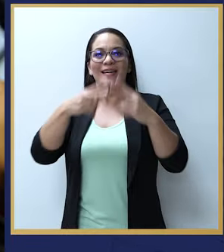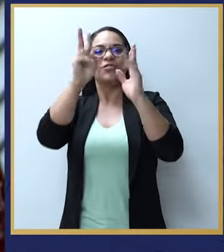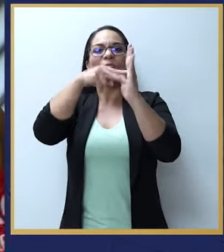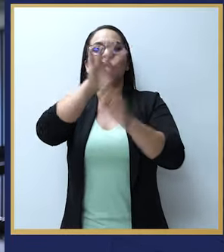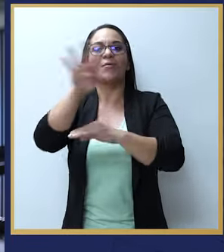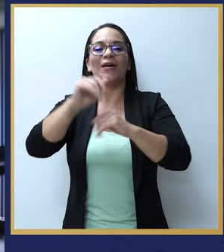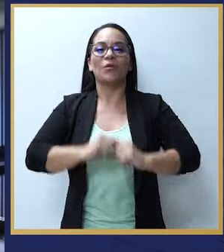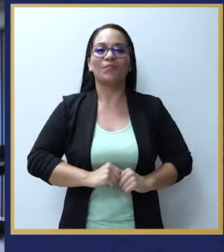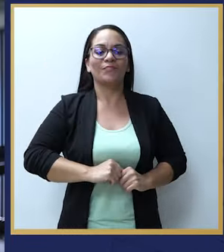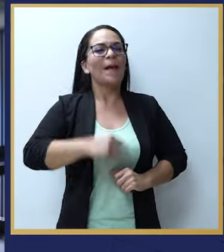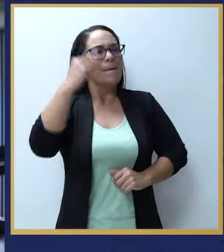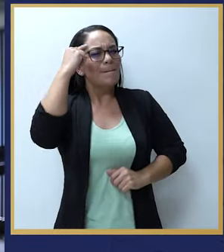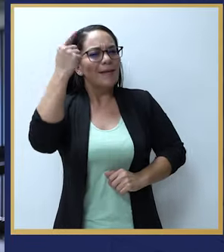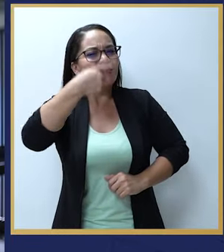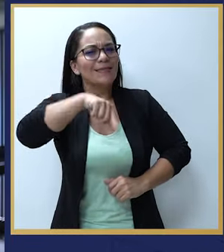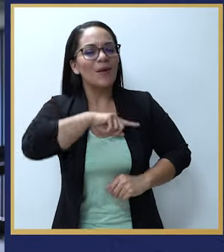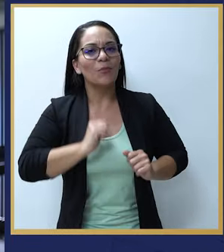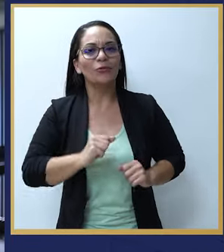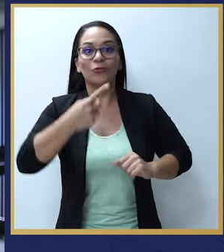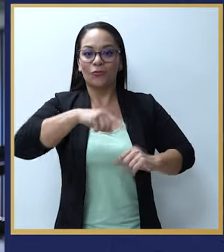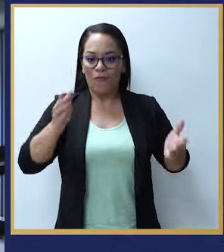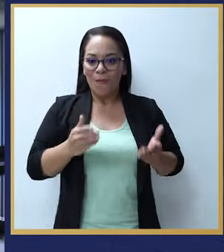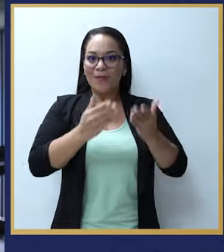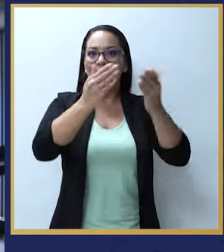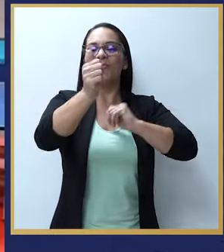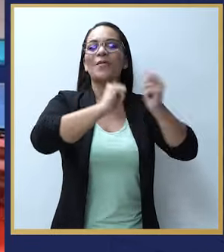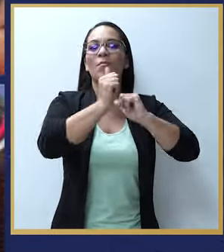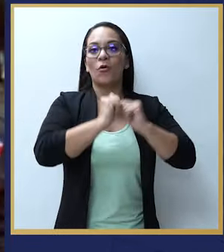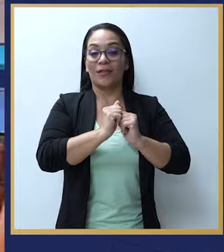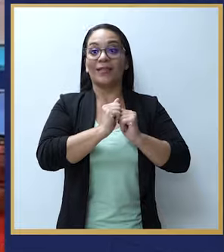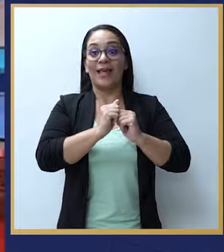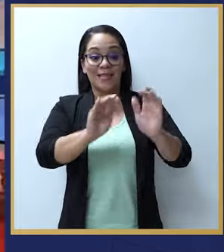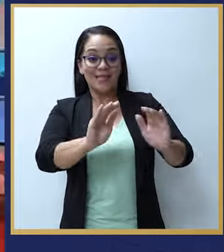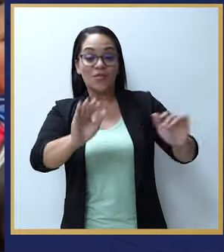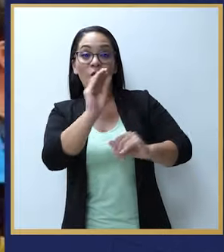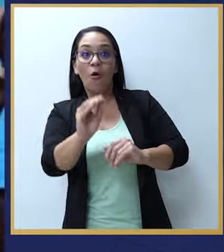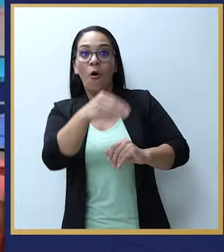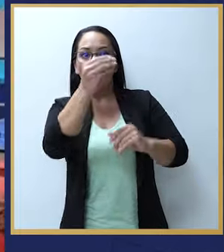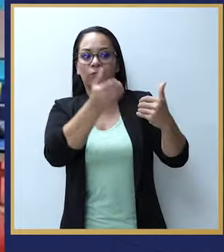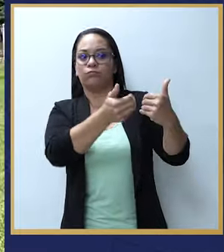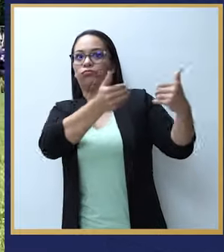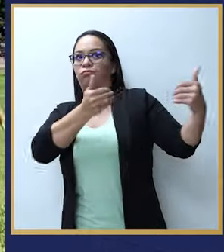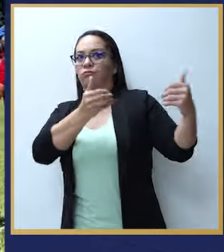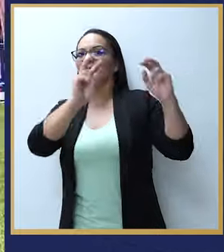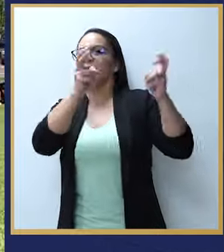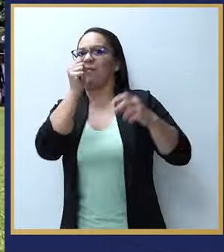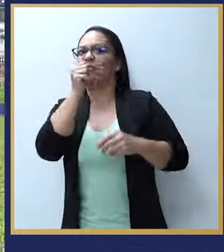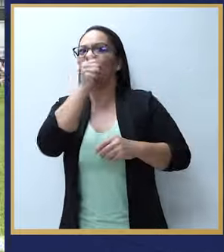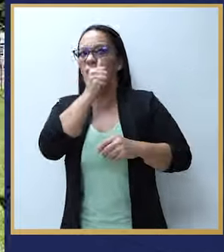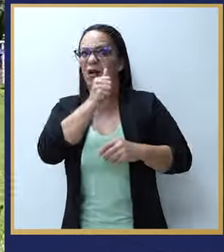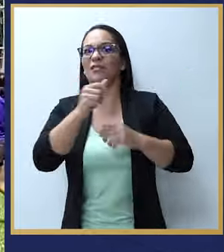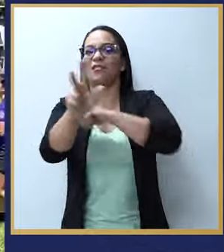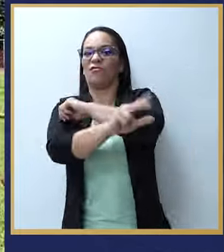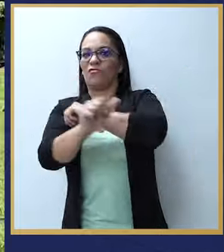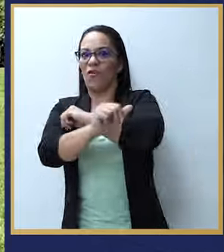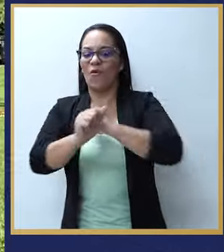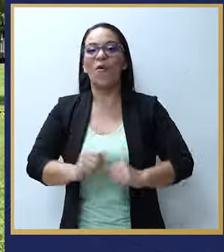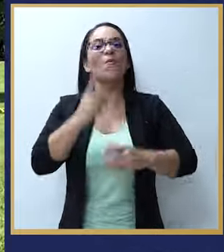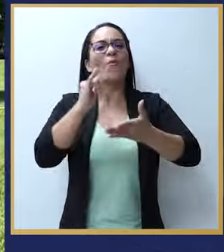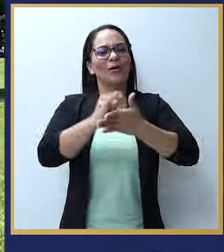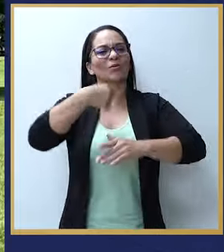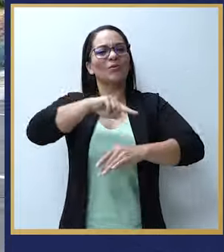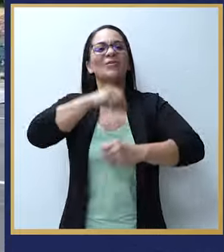2024. Pensémoslo, si comentamos los deportes, alejamos a niños y jóvenes de las drogas y del vandalismo.